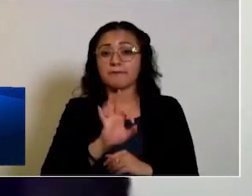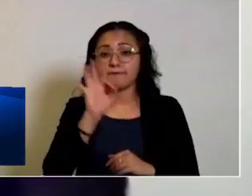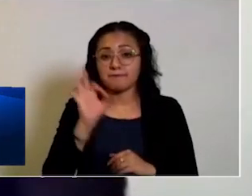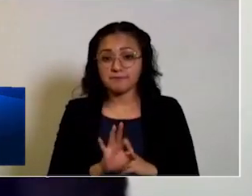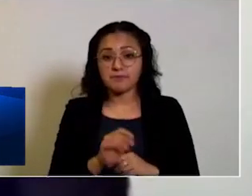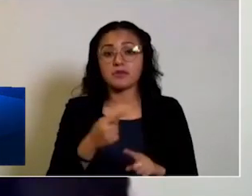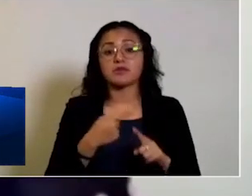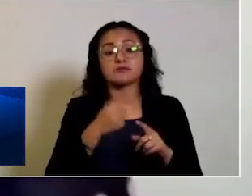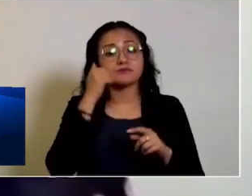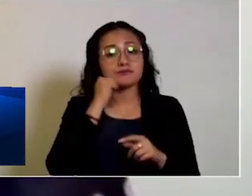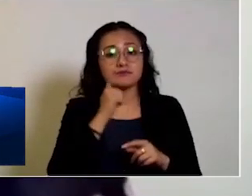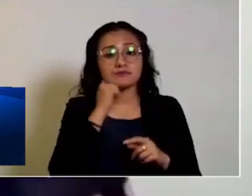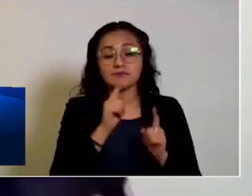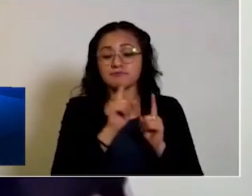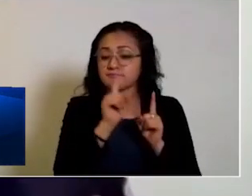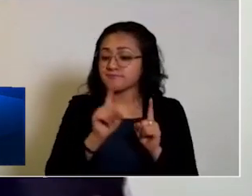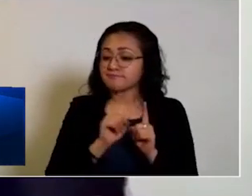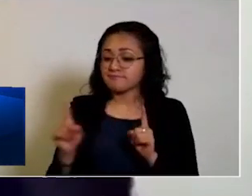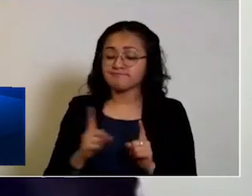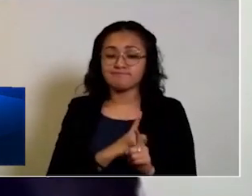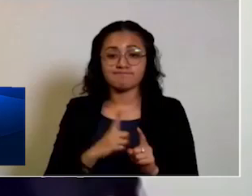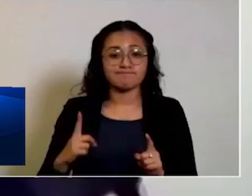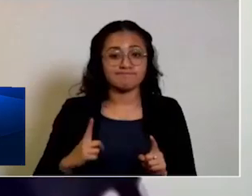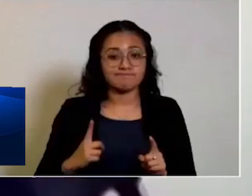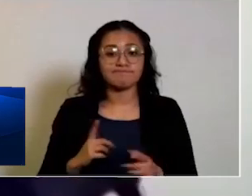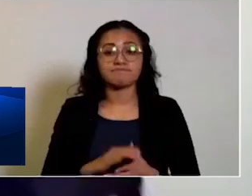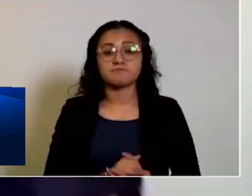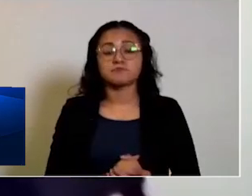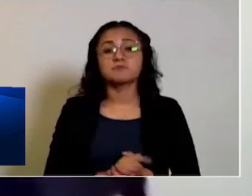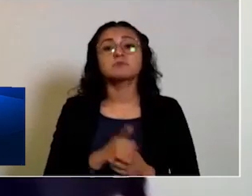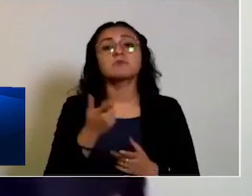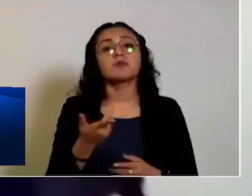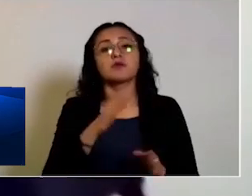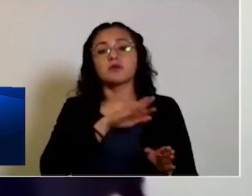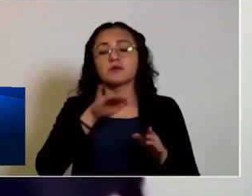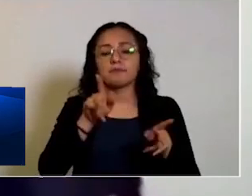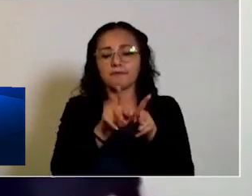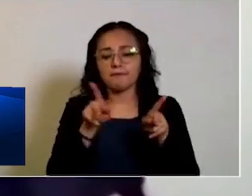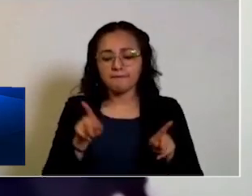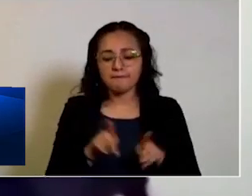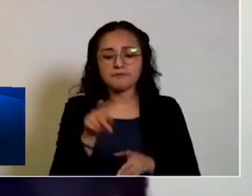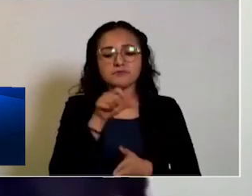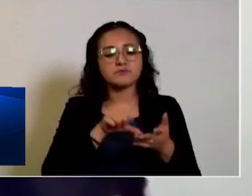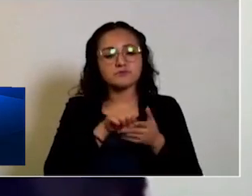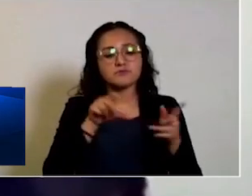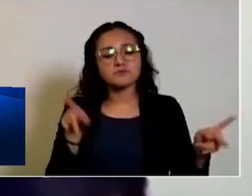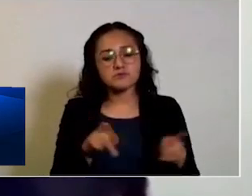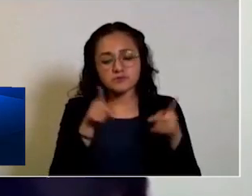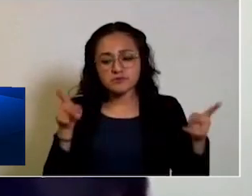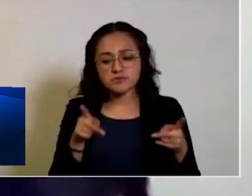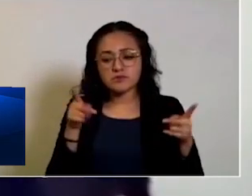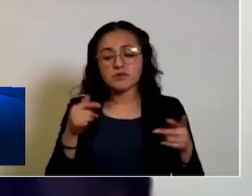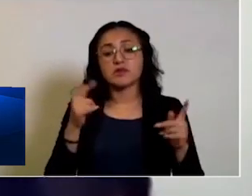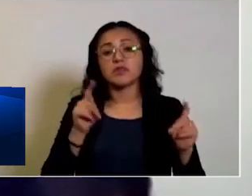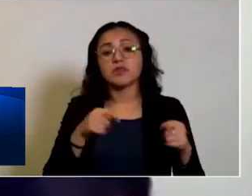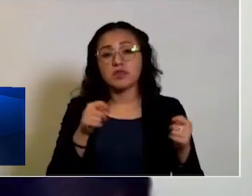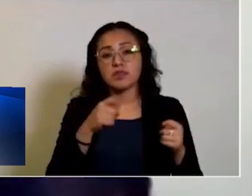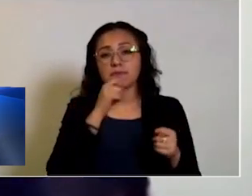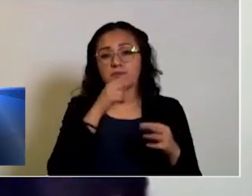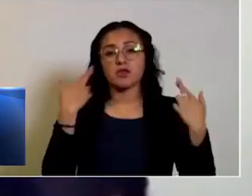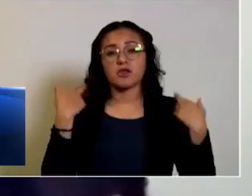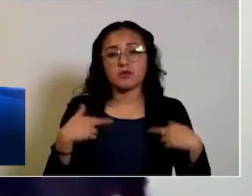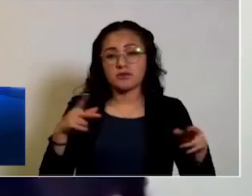y garantizando siempre la sana distancia. Tratándose de plazas, centros comerciales y tiendas